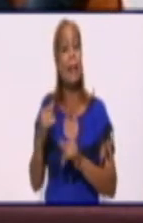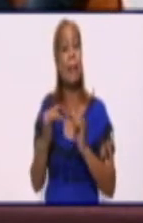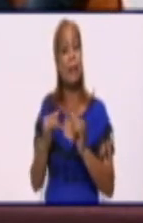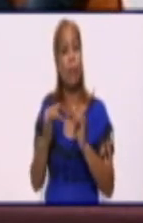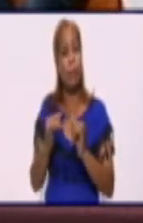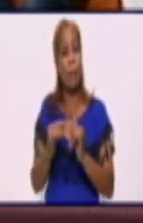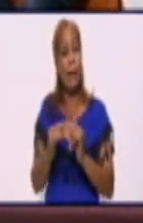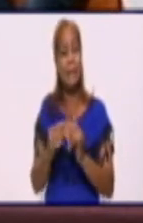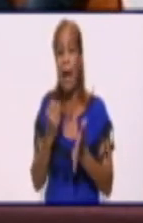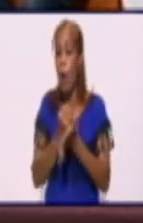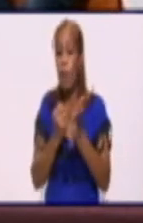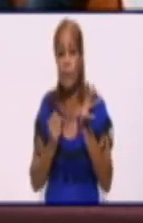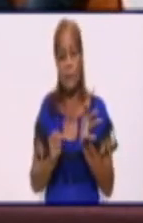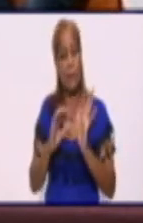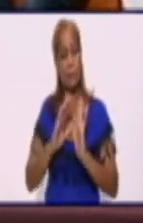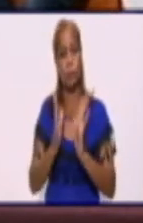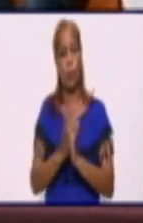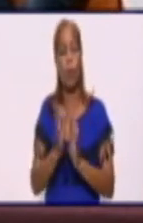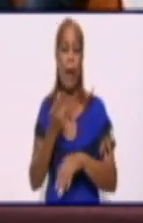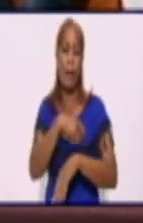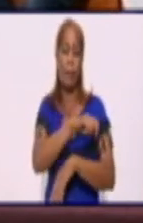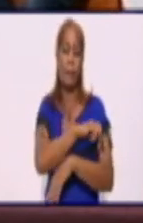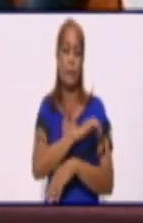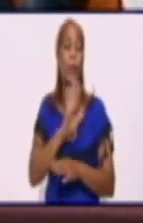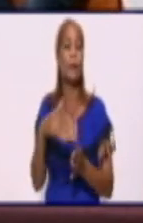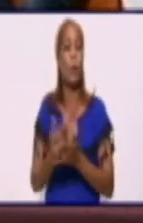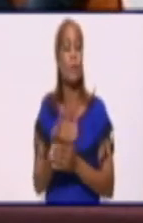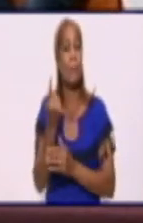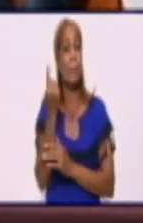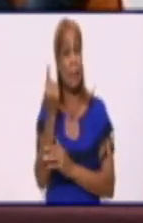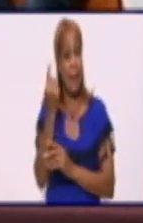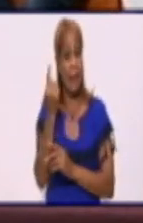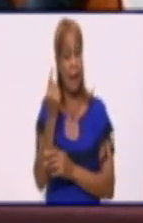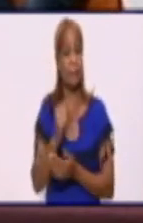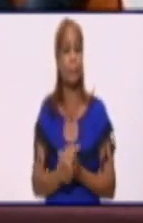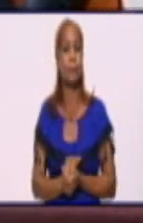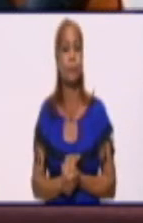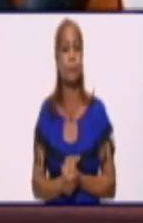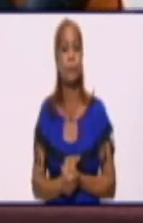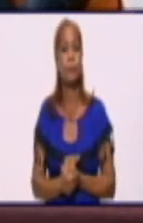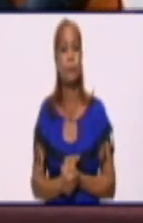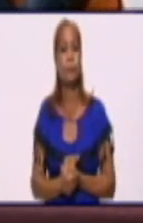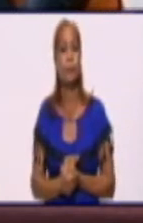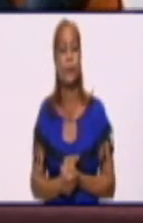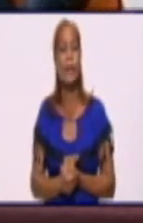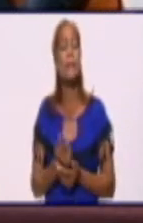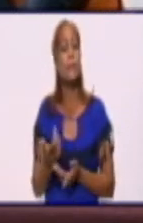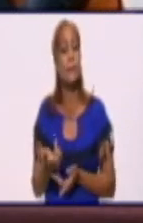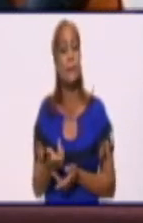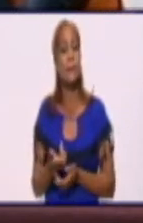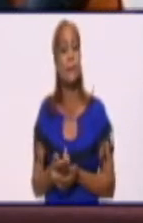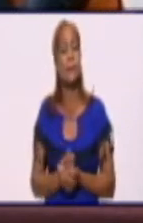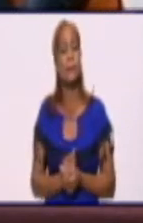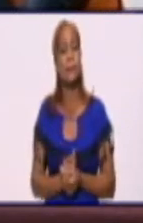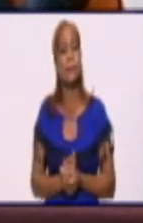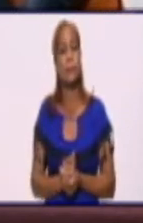comportamiento de la generación. Bueno, primeramente, que se reconoce, se